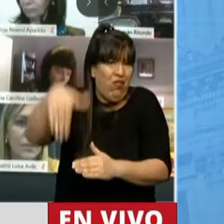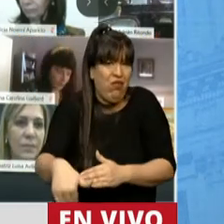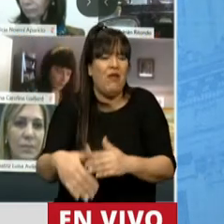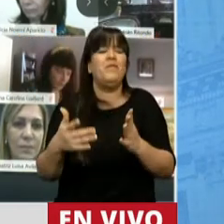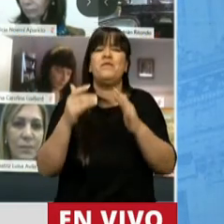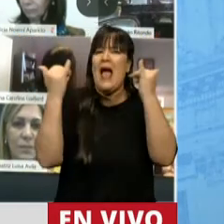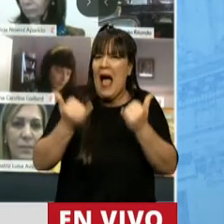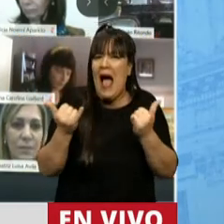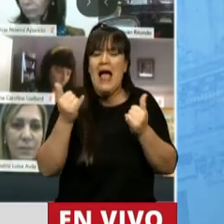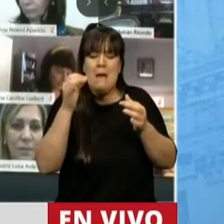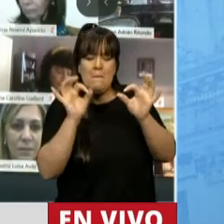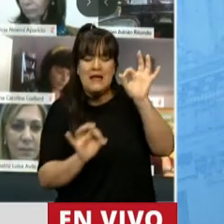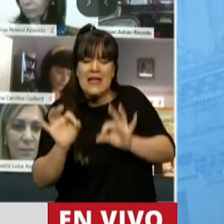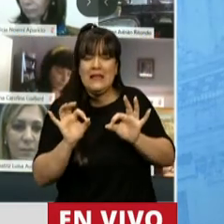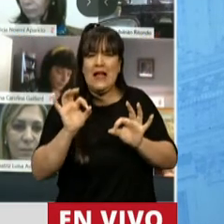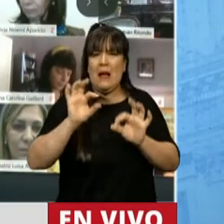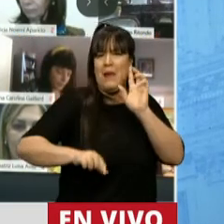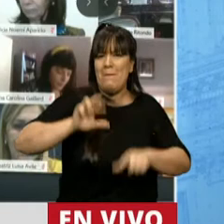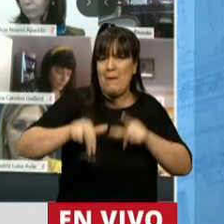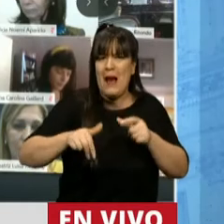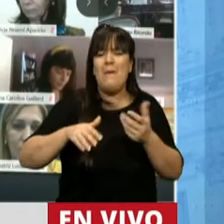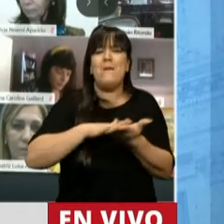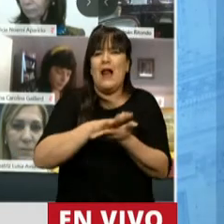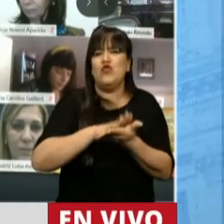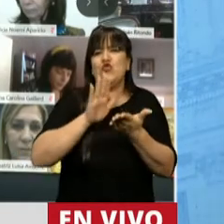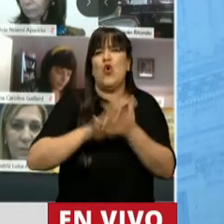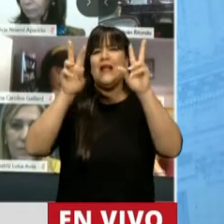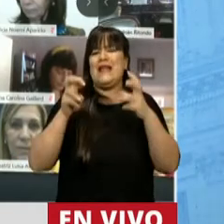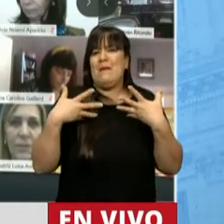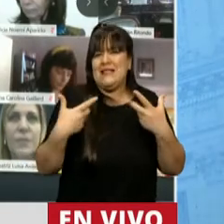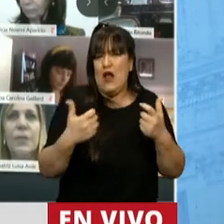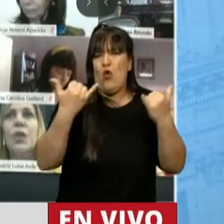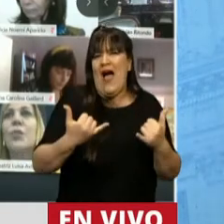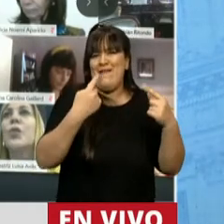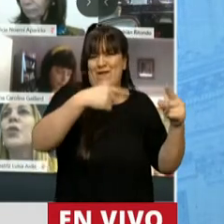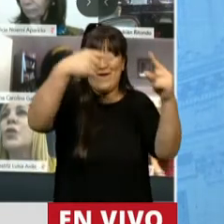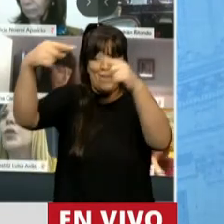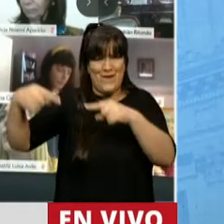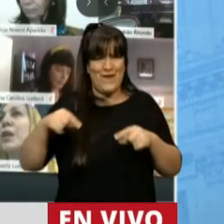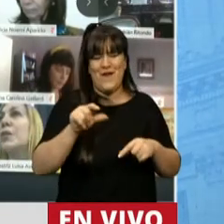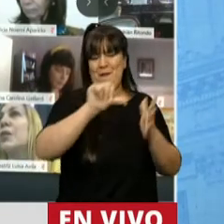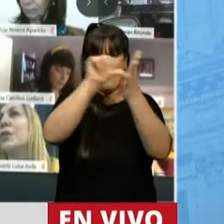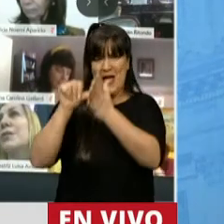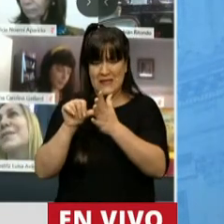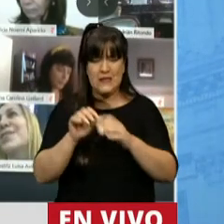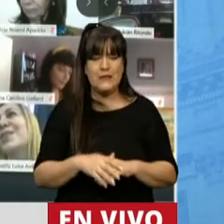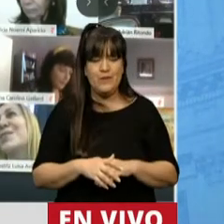estrategias que se hayan decidido para resolver el tema sanitario. En esta ampliación